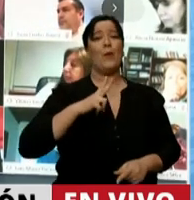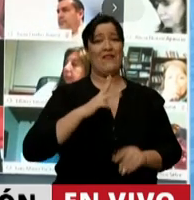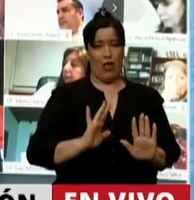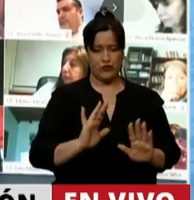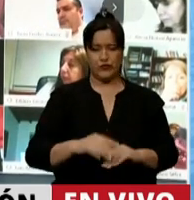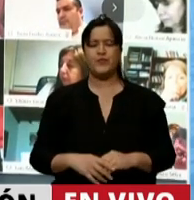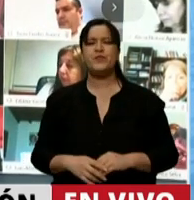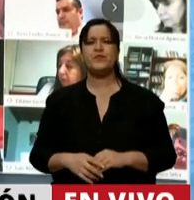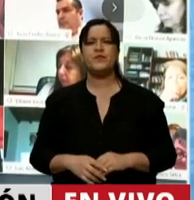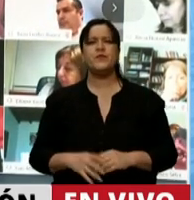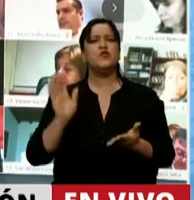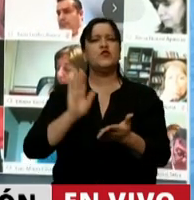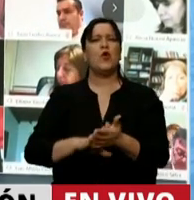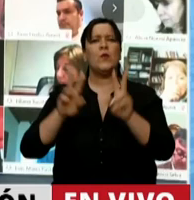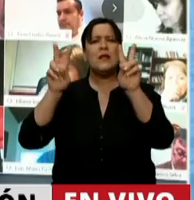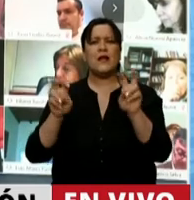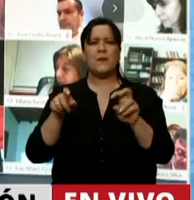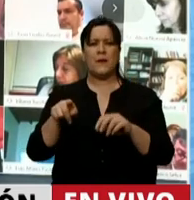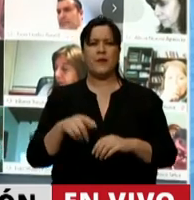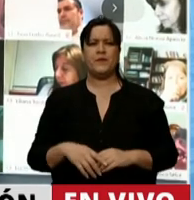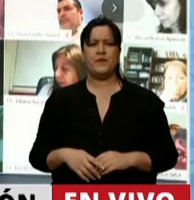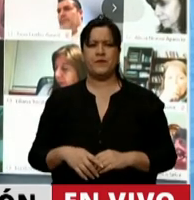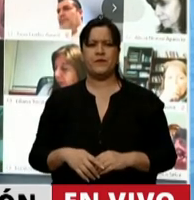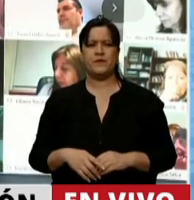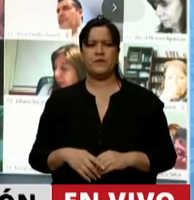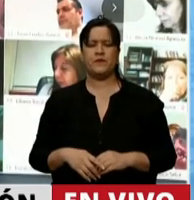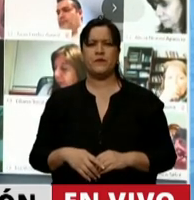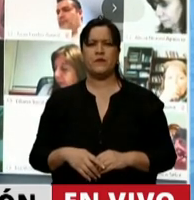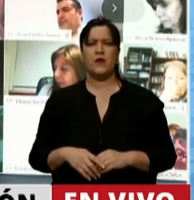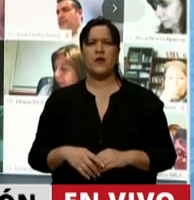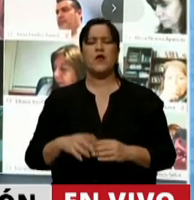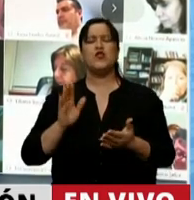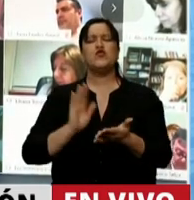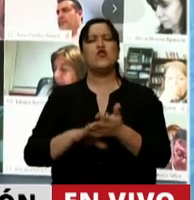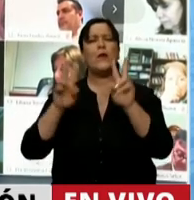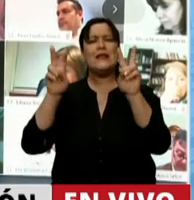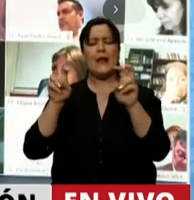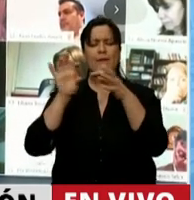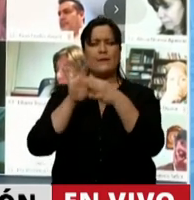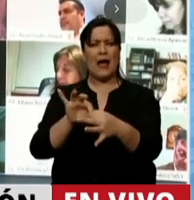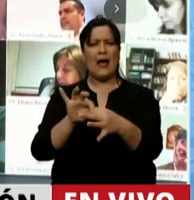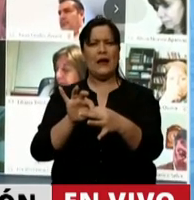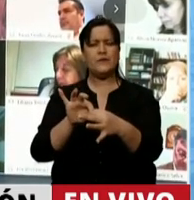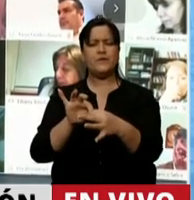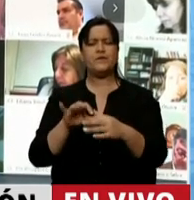Con respecto a las